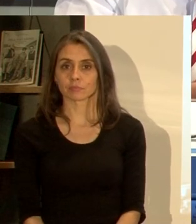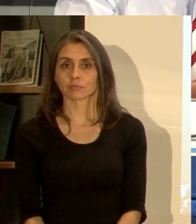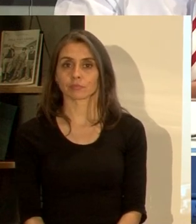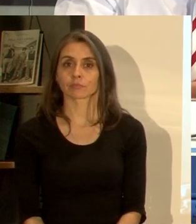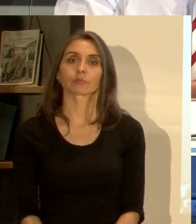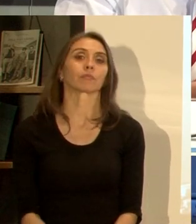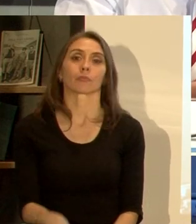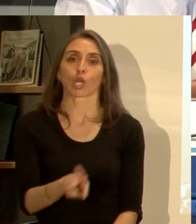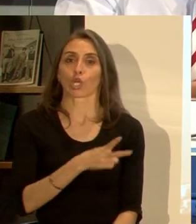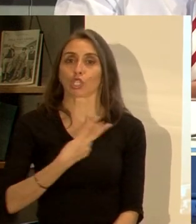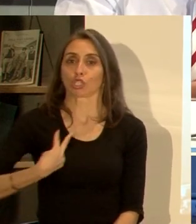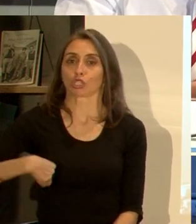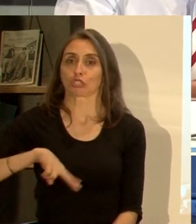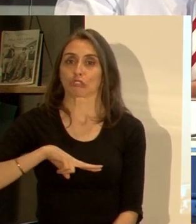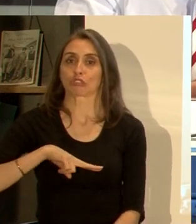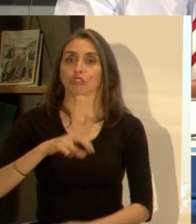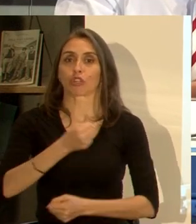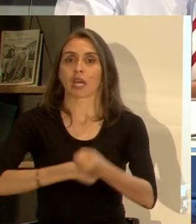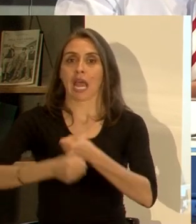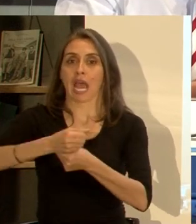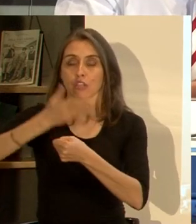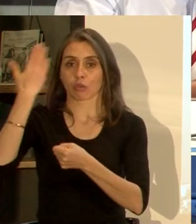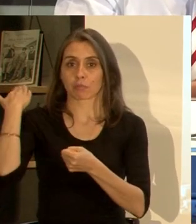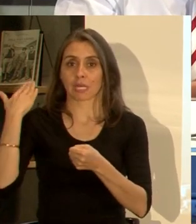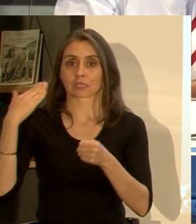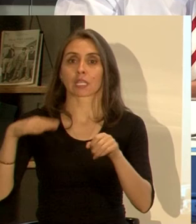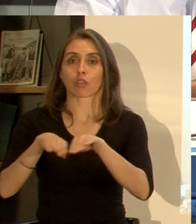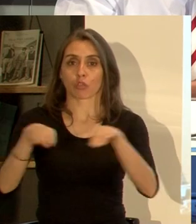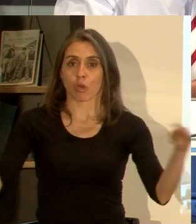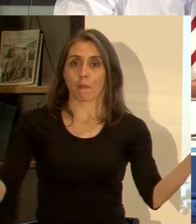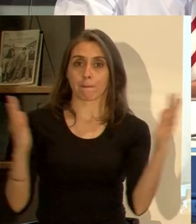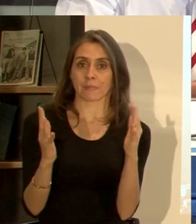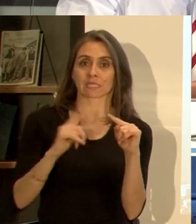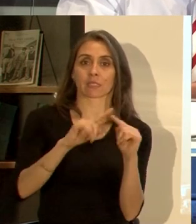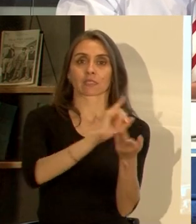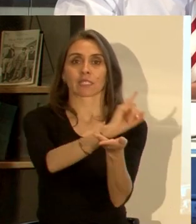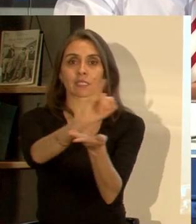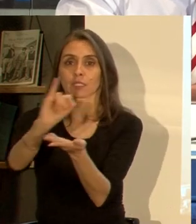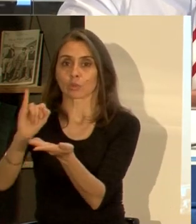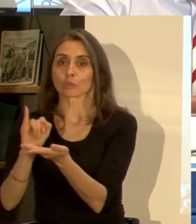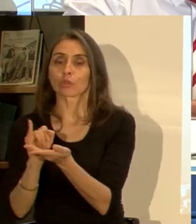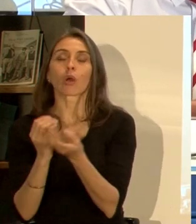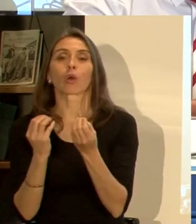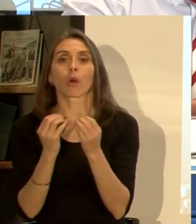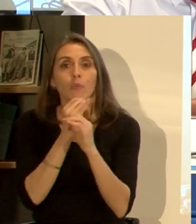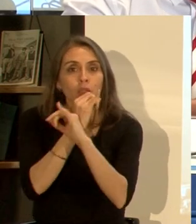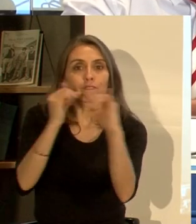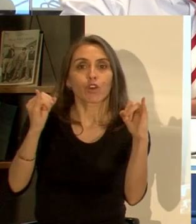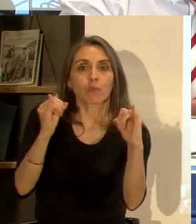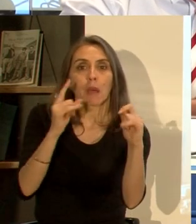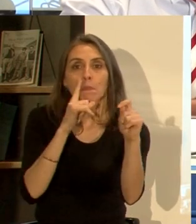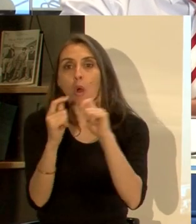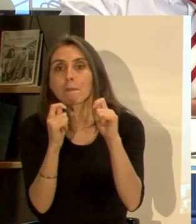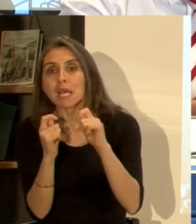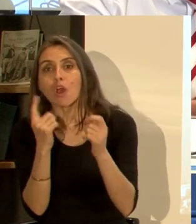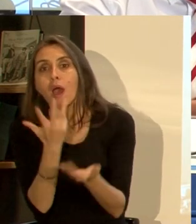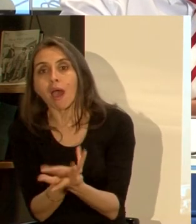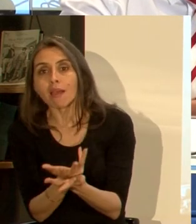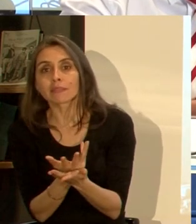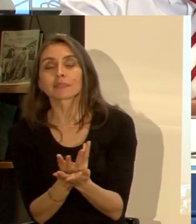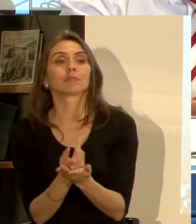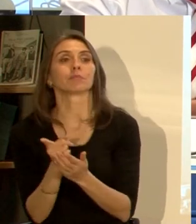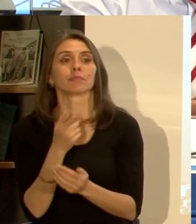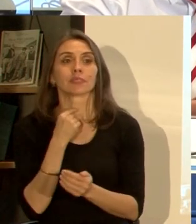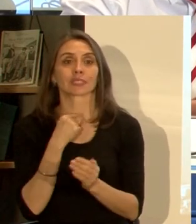tenemos instalada desde el año pasado una mesa intersectorial de comunicación de riesgo donde estamos tratando de establecer